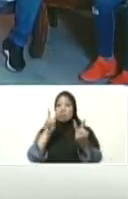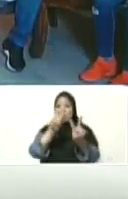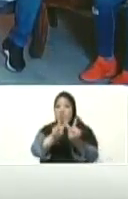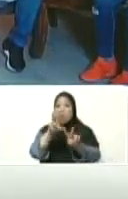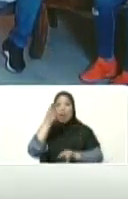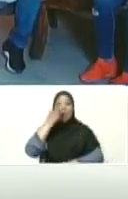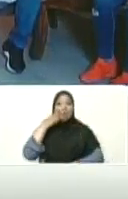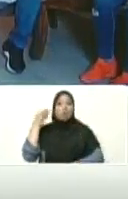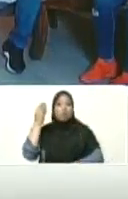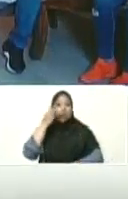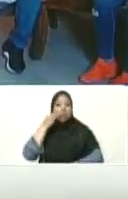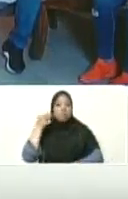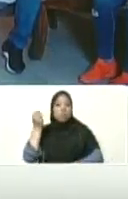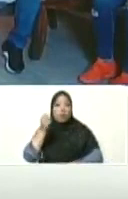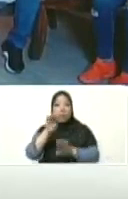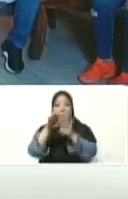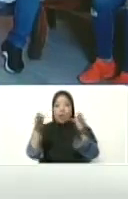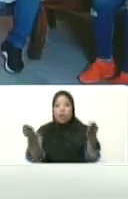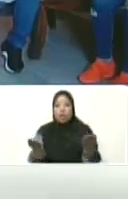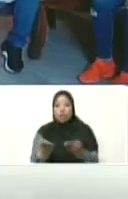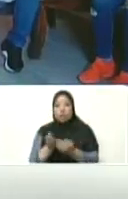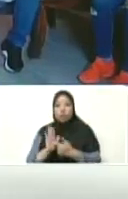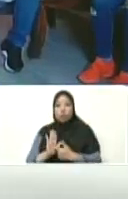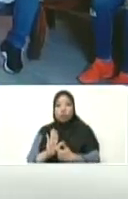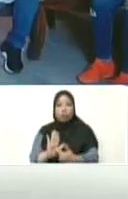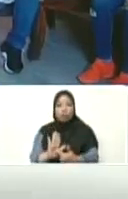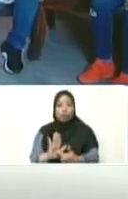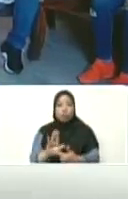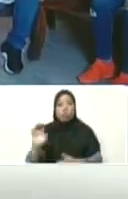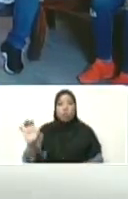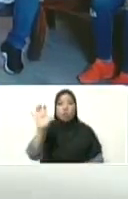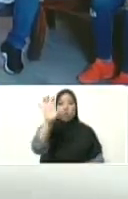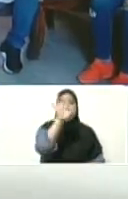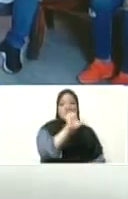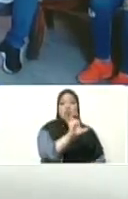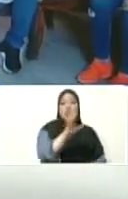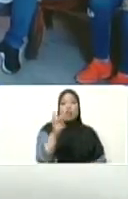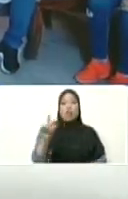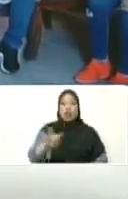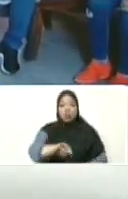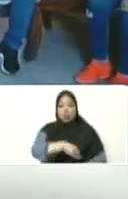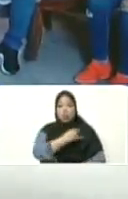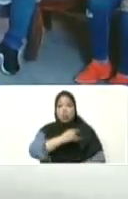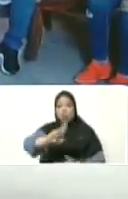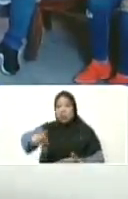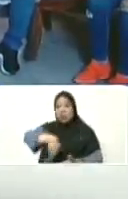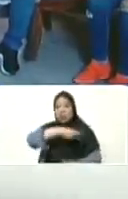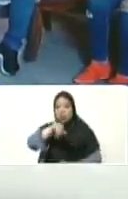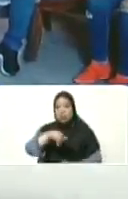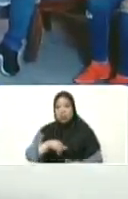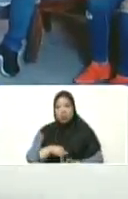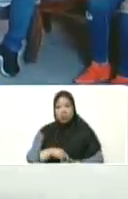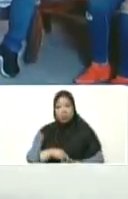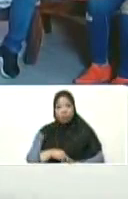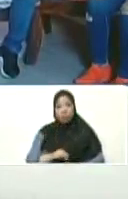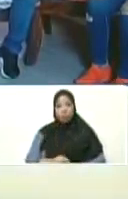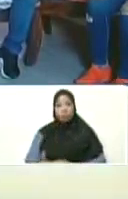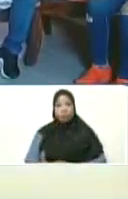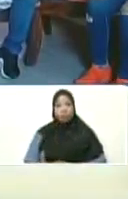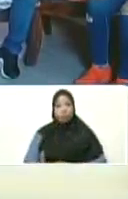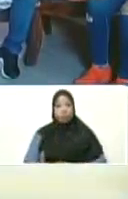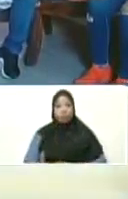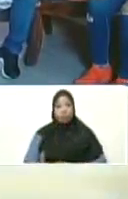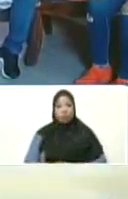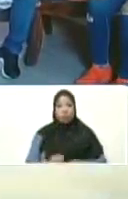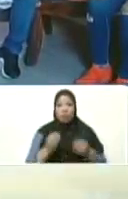experiencia de impacto mundial y también para las universidades nacionales para